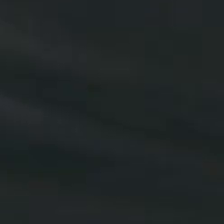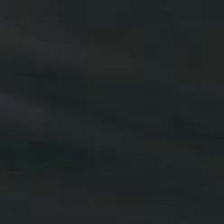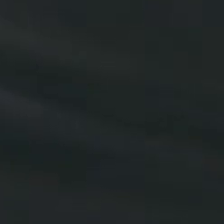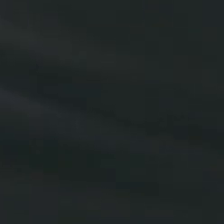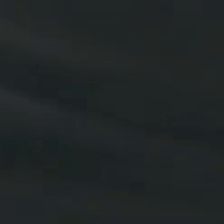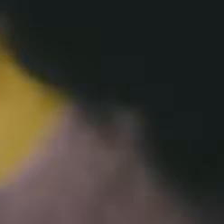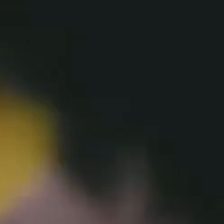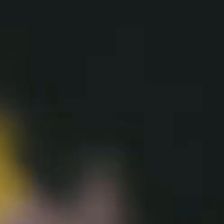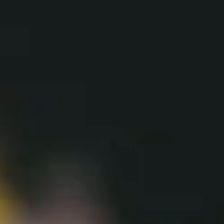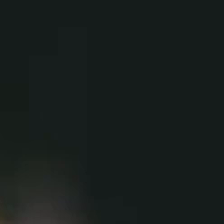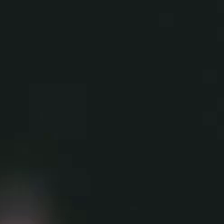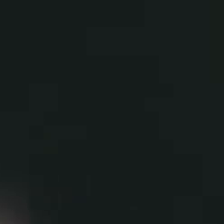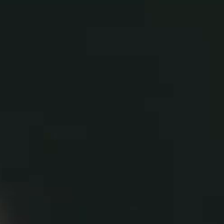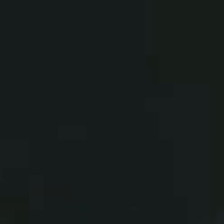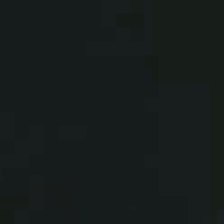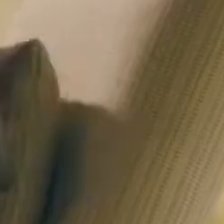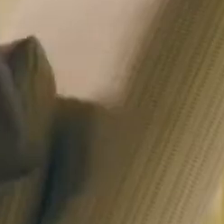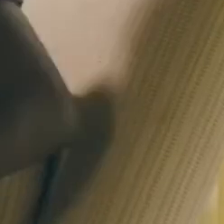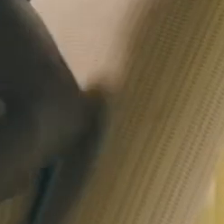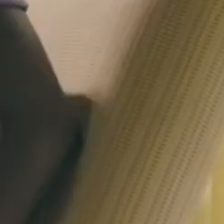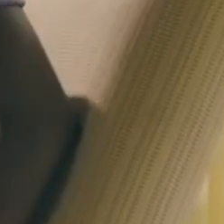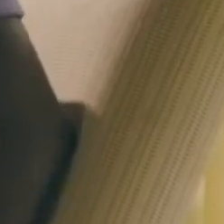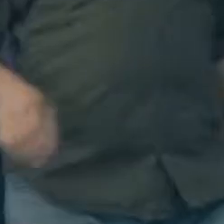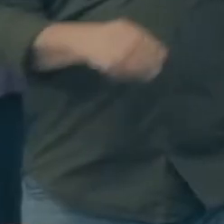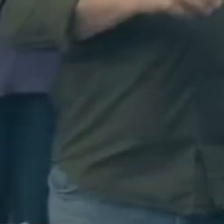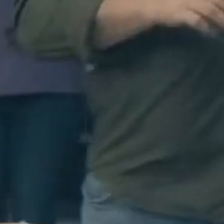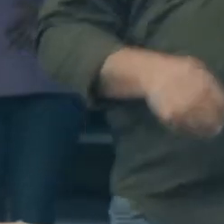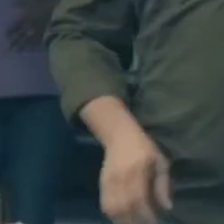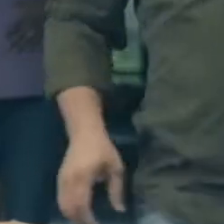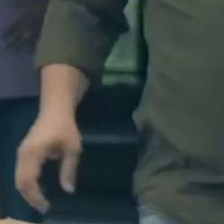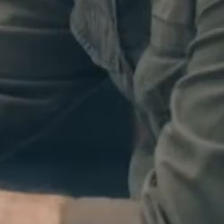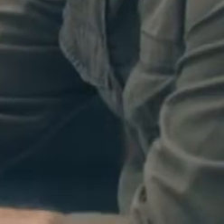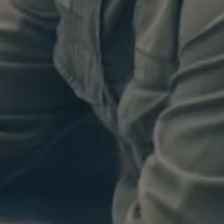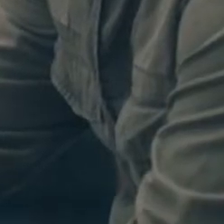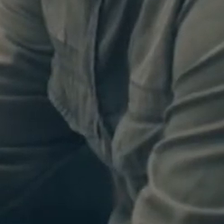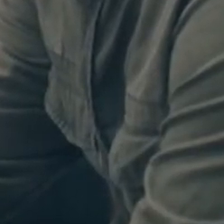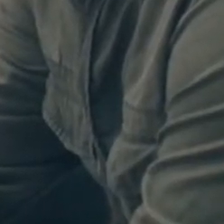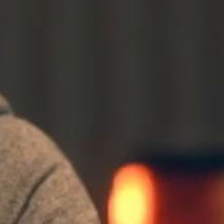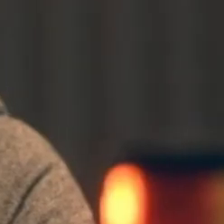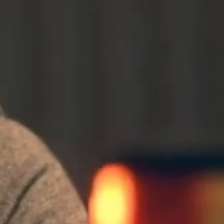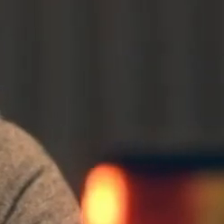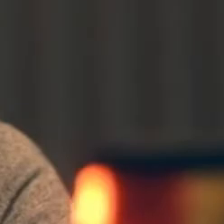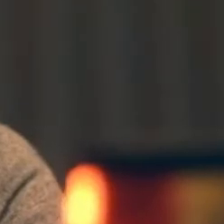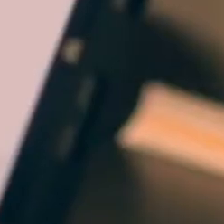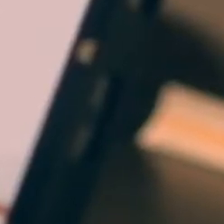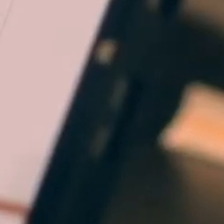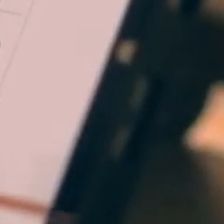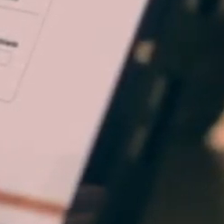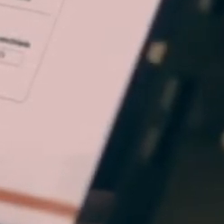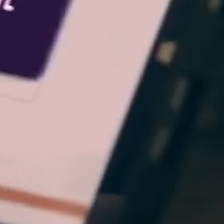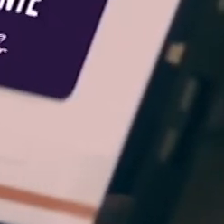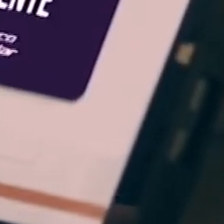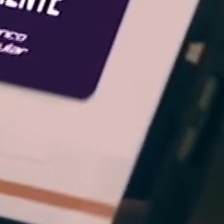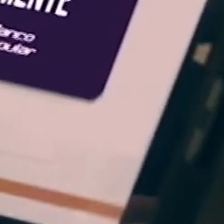Para el Banco Popular, bienestar significa que usted sienta tranquilidad. La tranquilidad de usar nuestras tarjetas